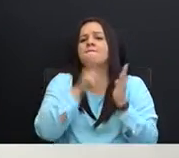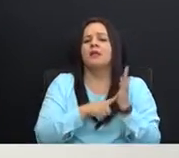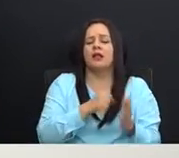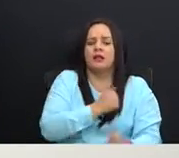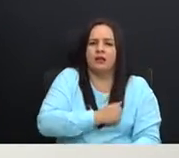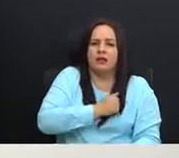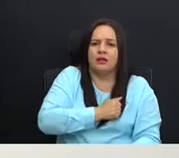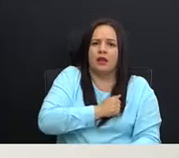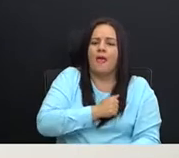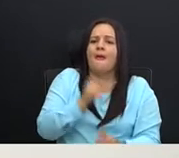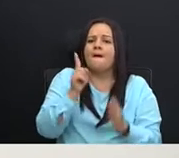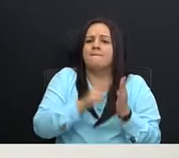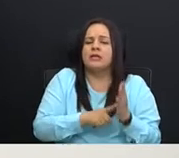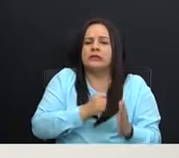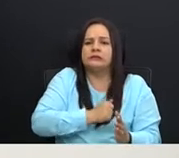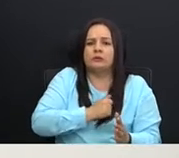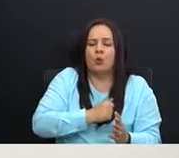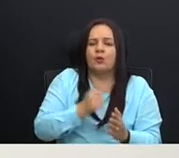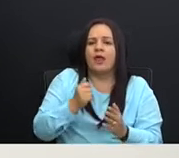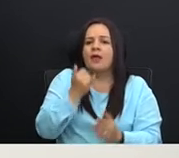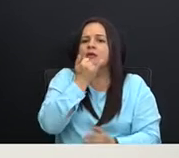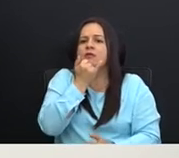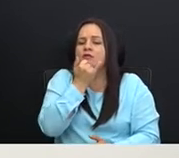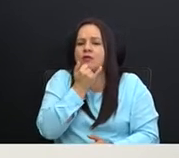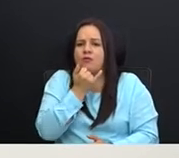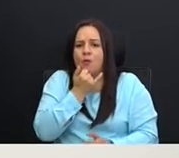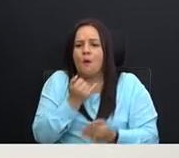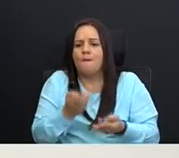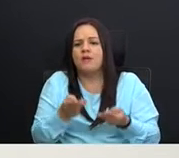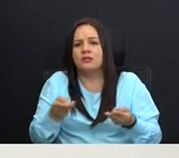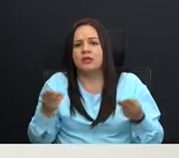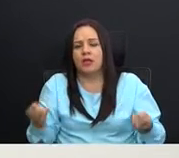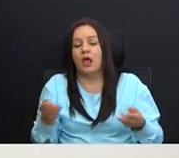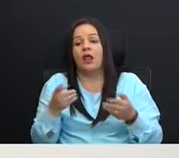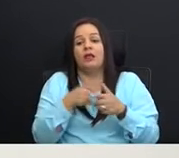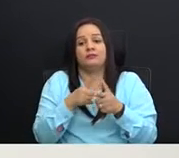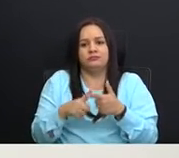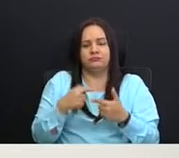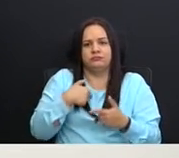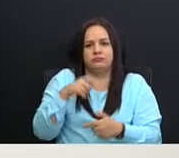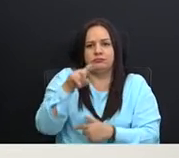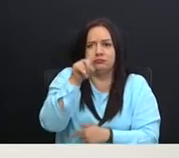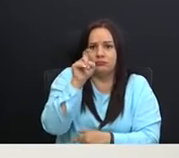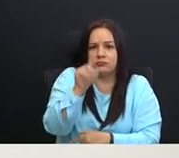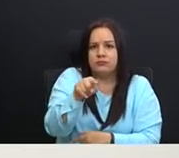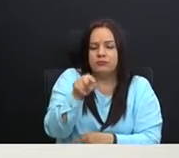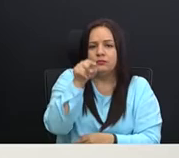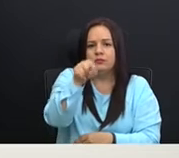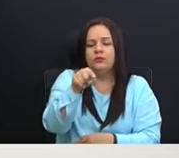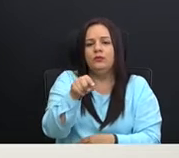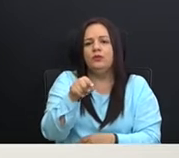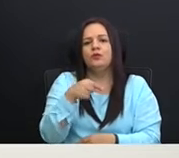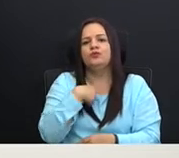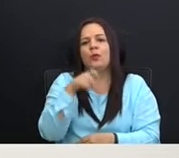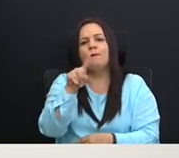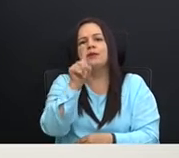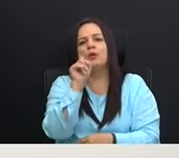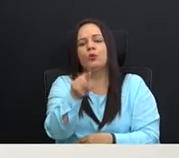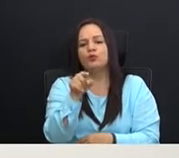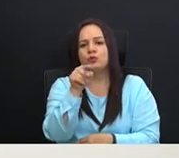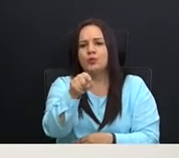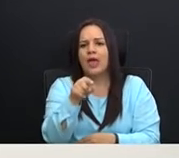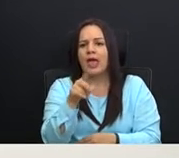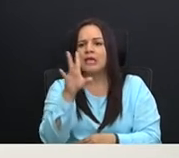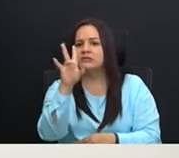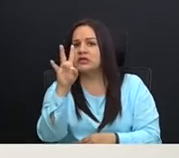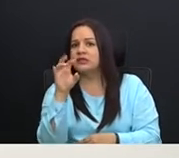Mil disculpas fue un error material. Entonces, yo le hago la pregunta a usted, yo le hago la pregunta a usted, de